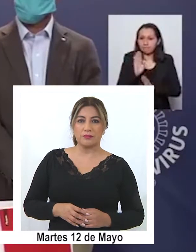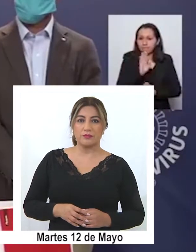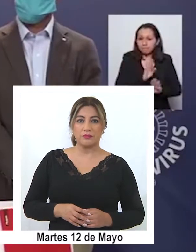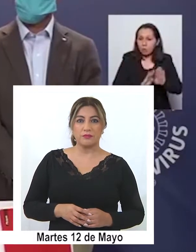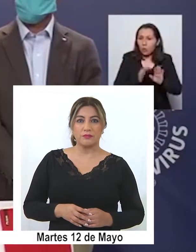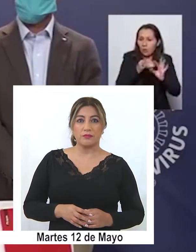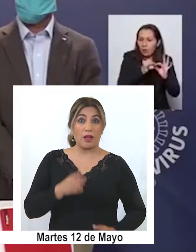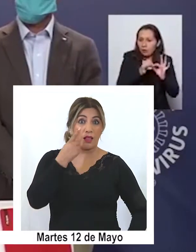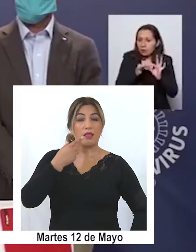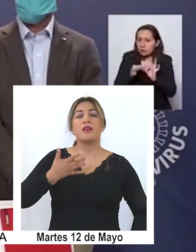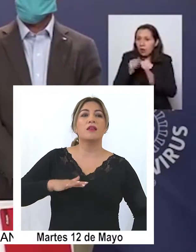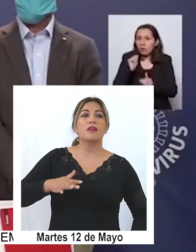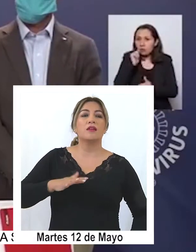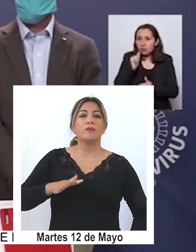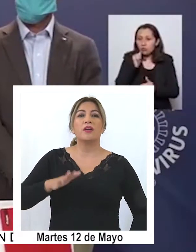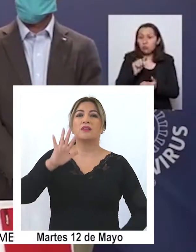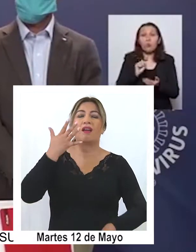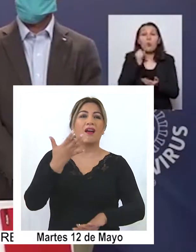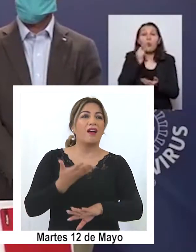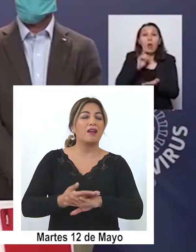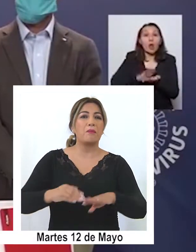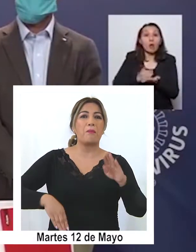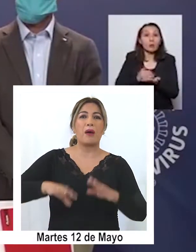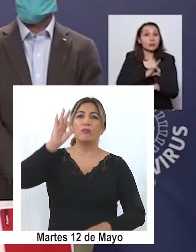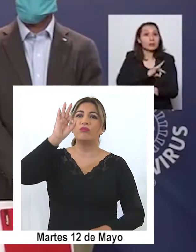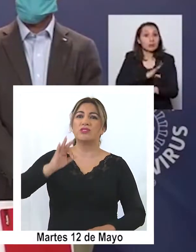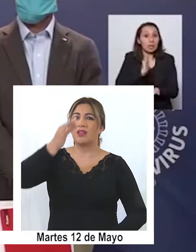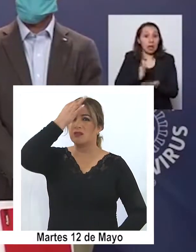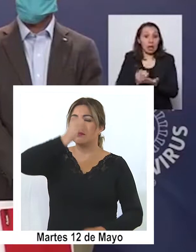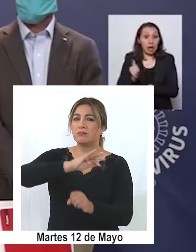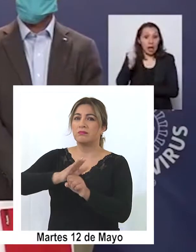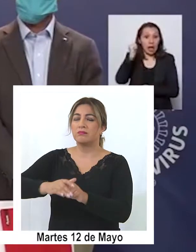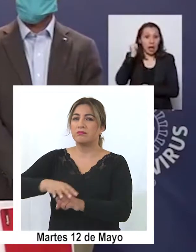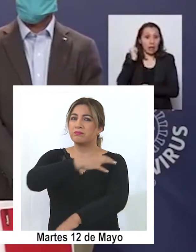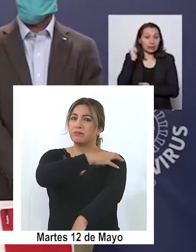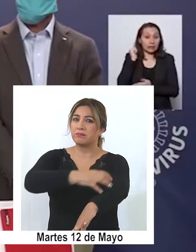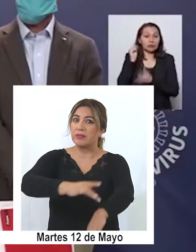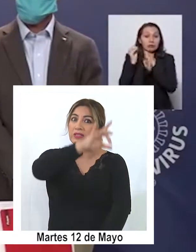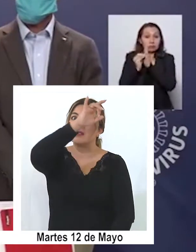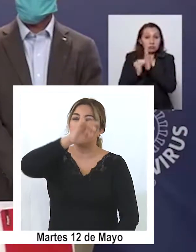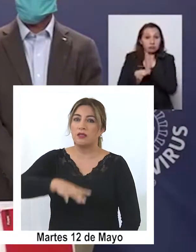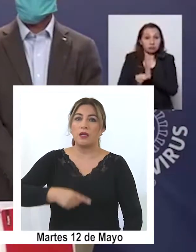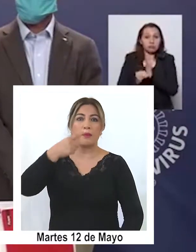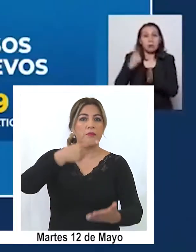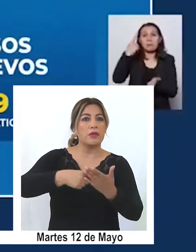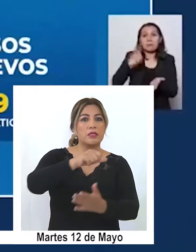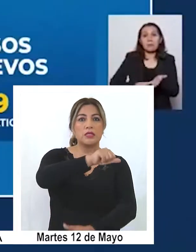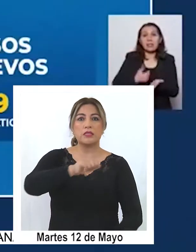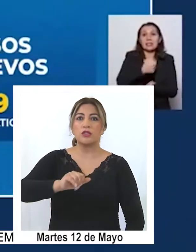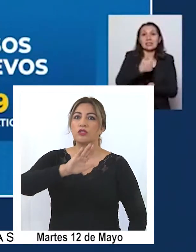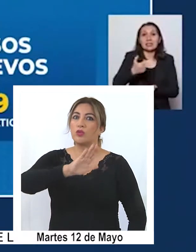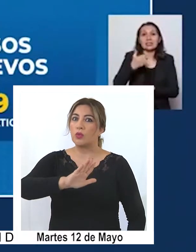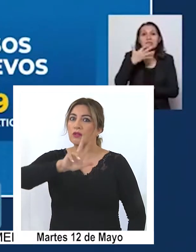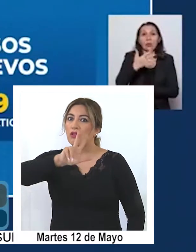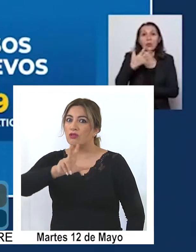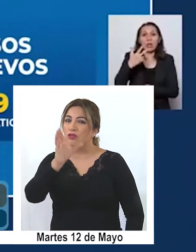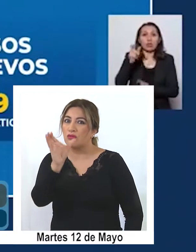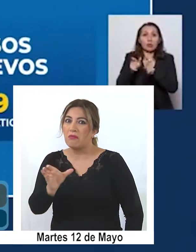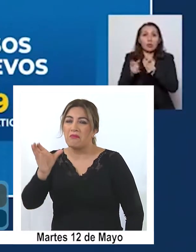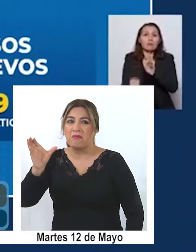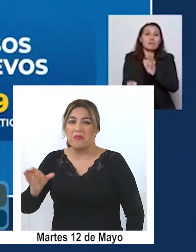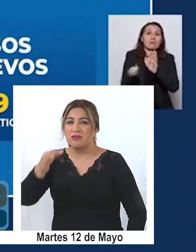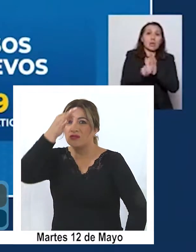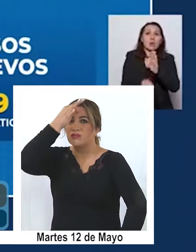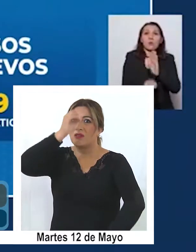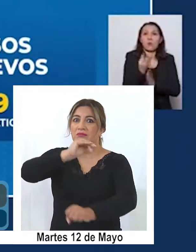Este martes se registró la cifra más alta de contagios a nivel nacional. 1.658 personas